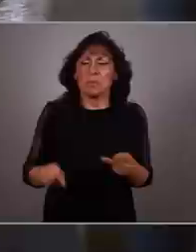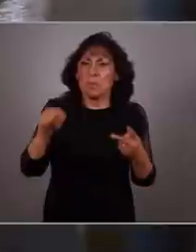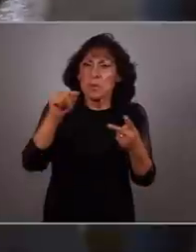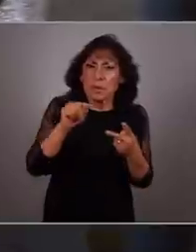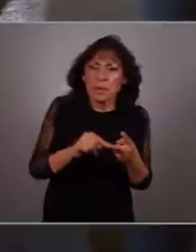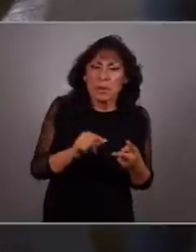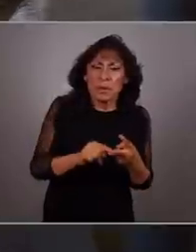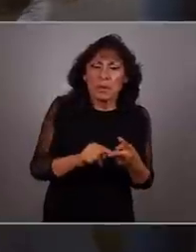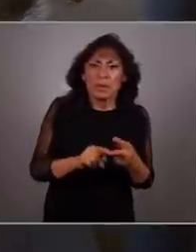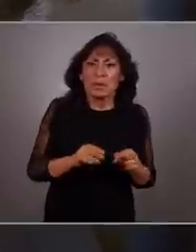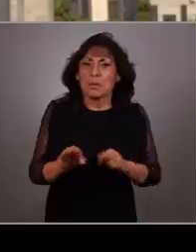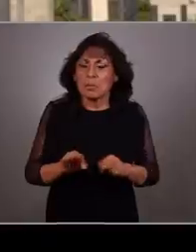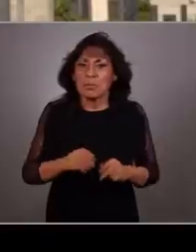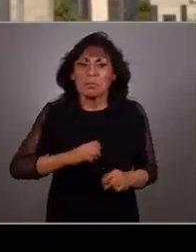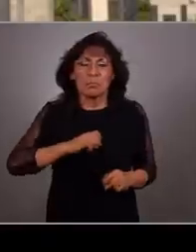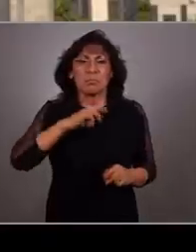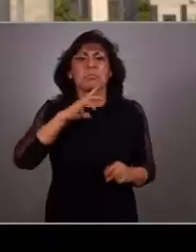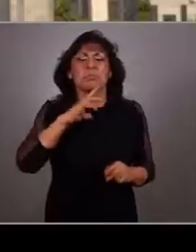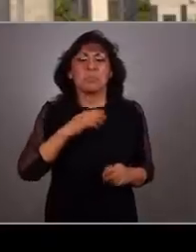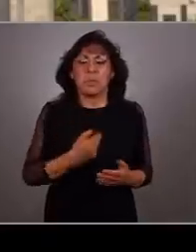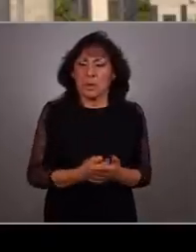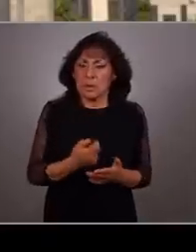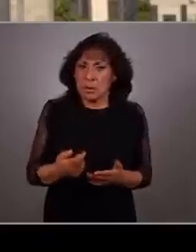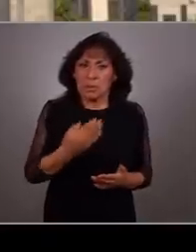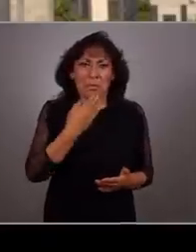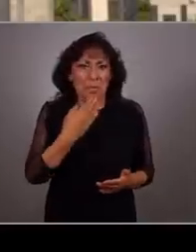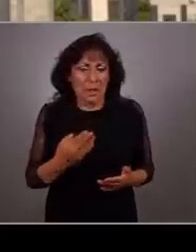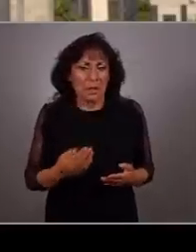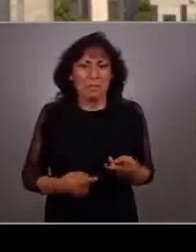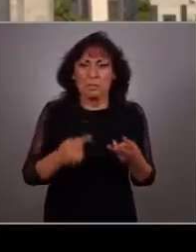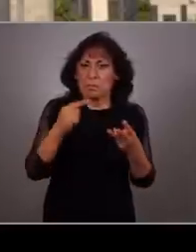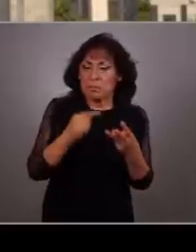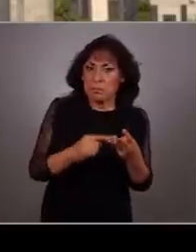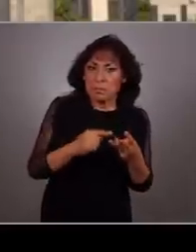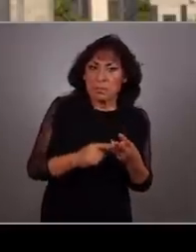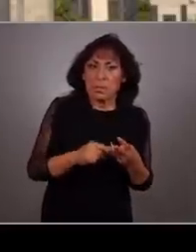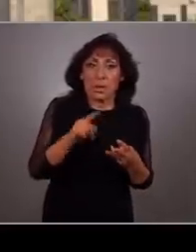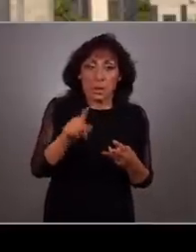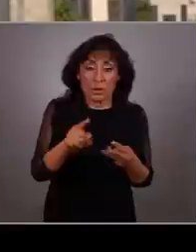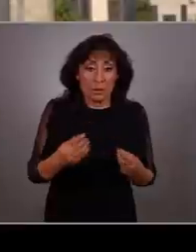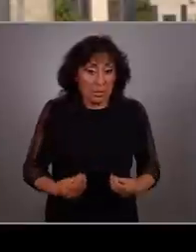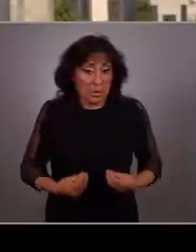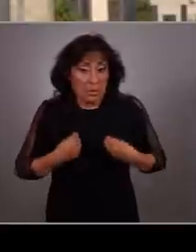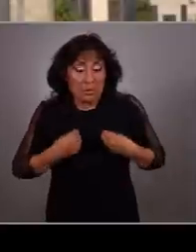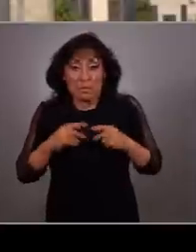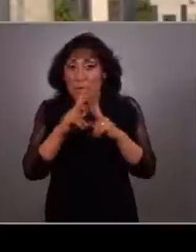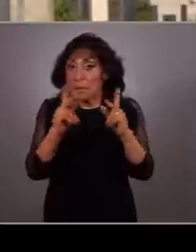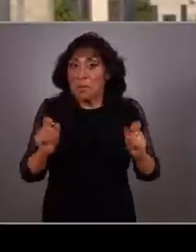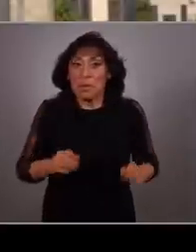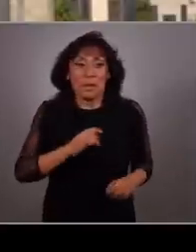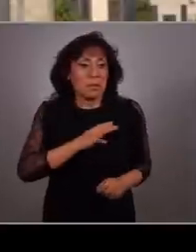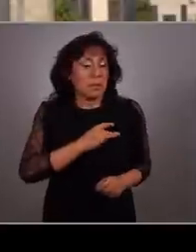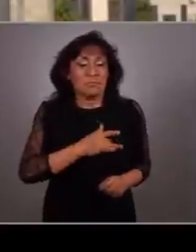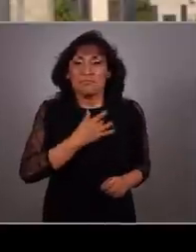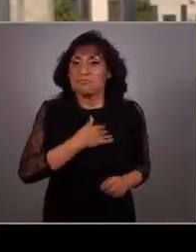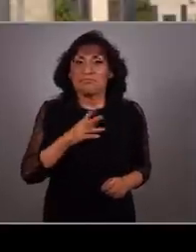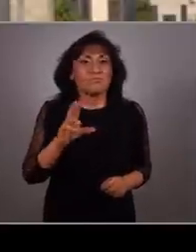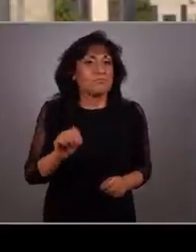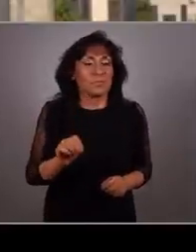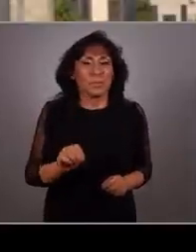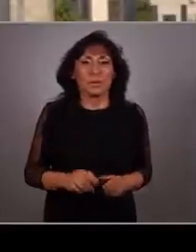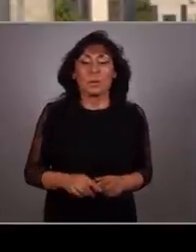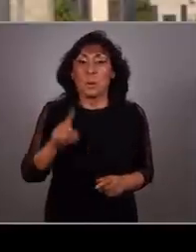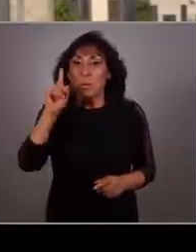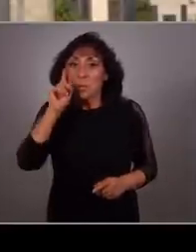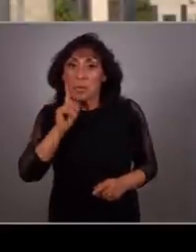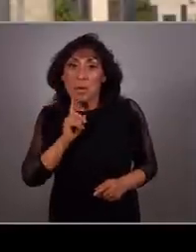Libertad hoy es que los trabajos sean dignos y bien pagados. Libertad es que puedas vivir en paz y sin miedo. Libertad